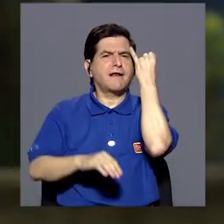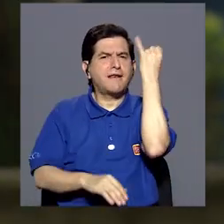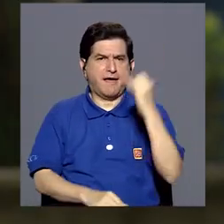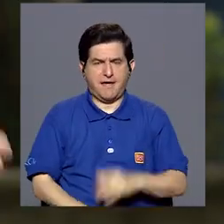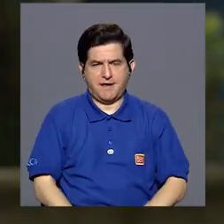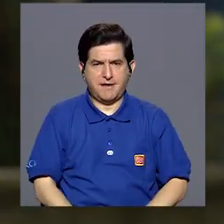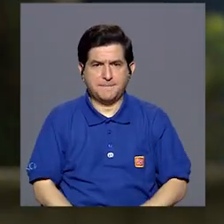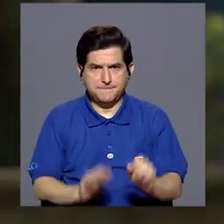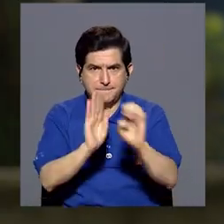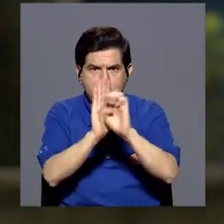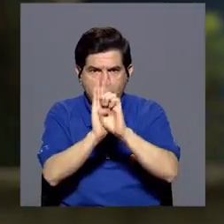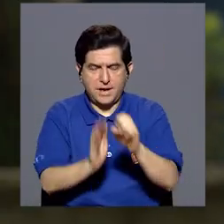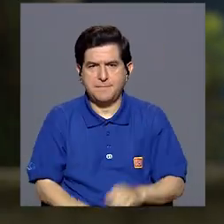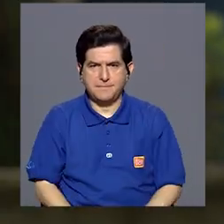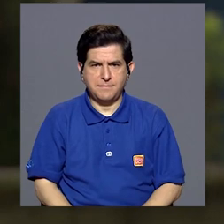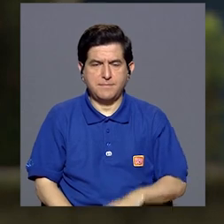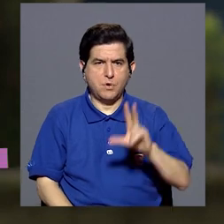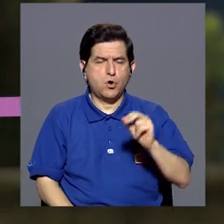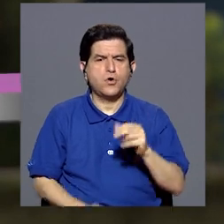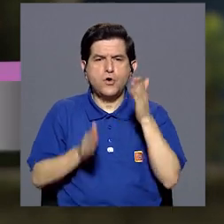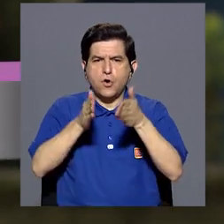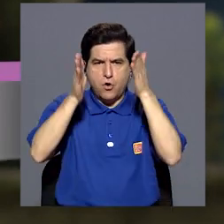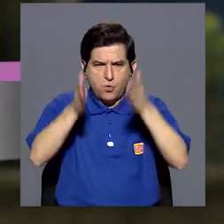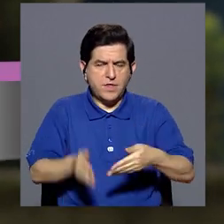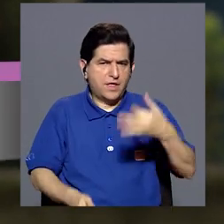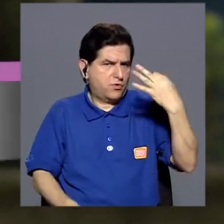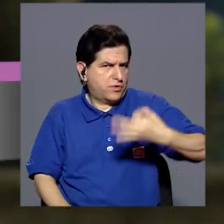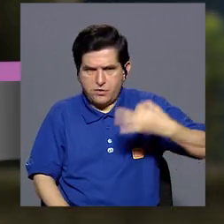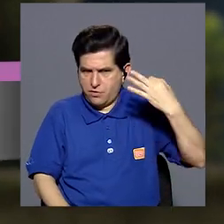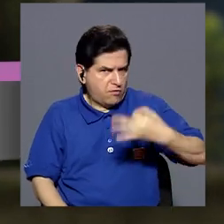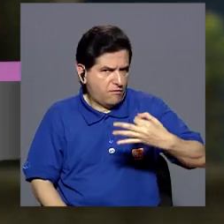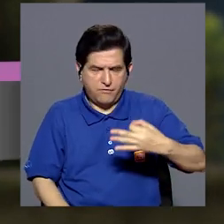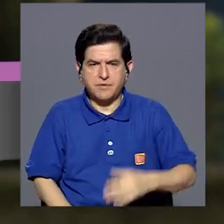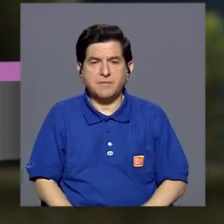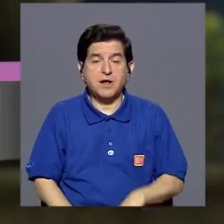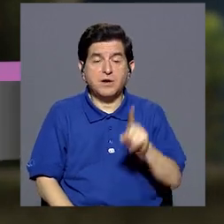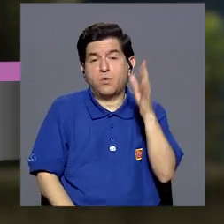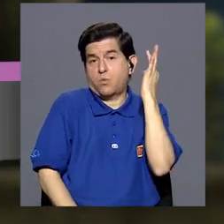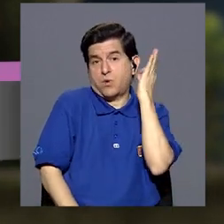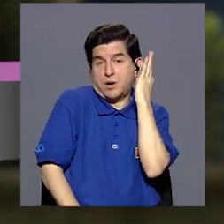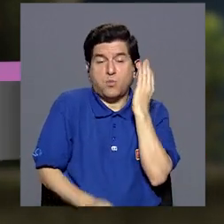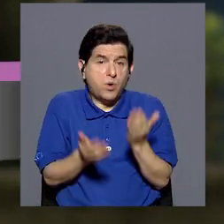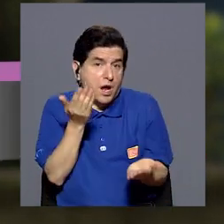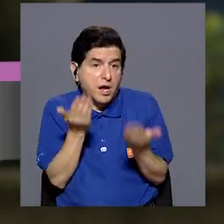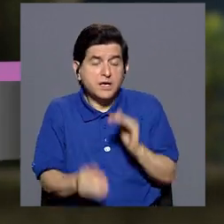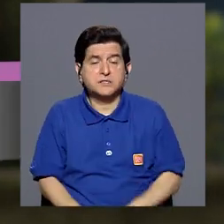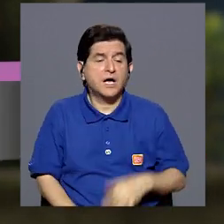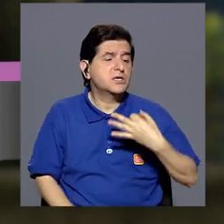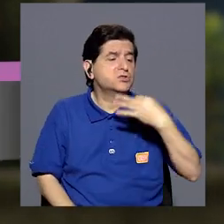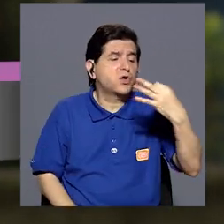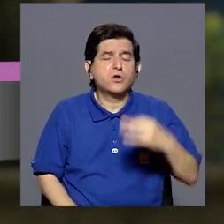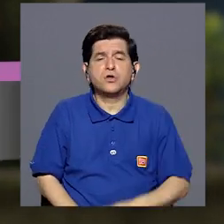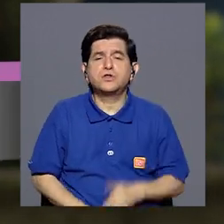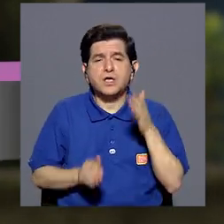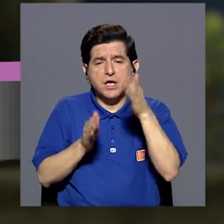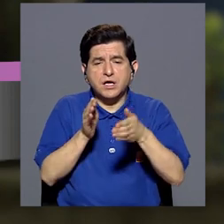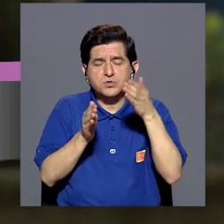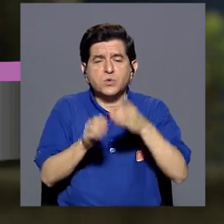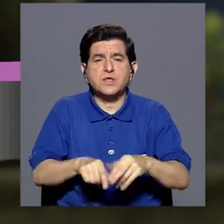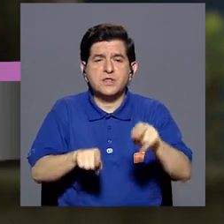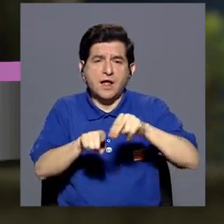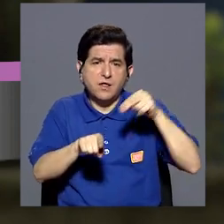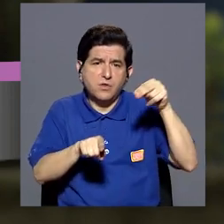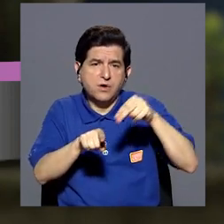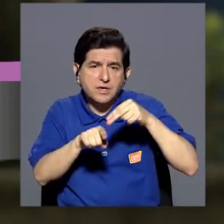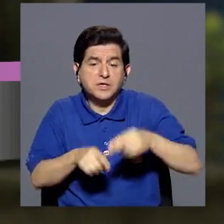conceptualmente, entonces, por ejemplo, no sería un cuidador informal una señora que todos los días cuida a sus